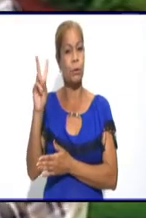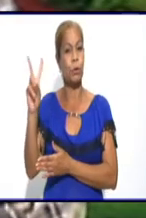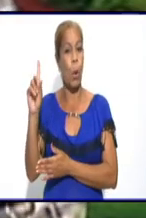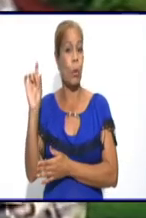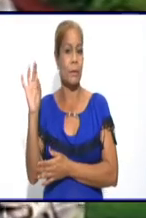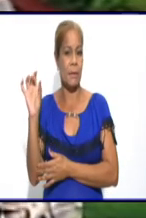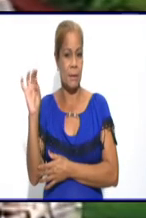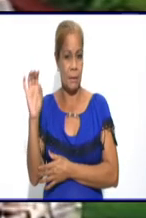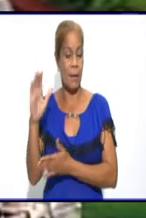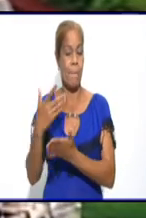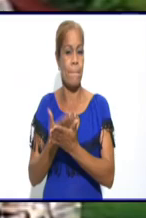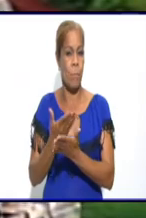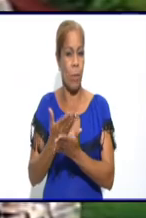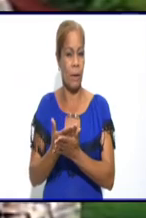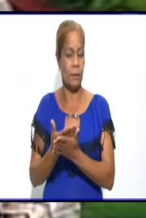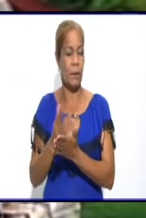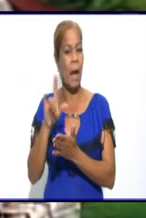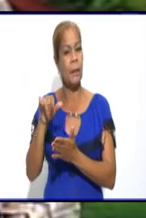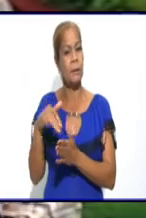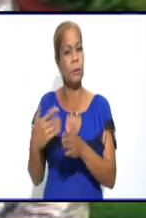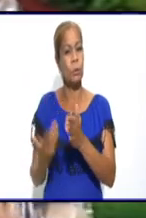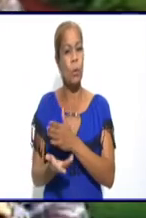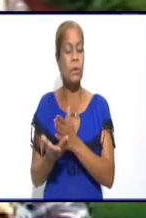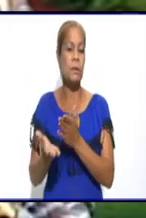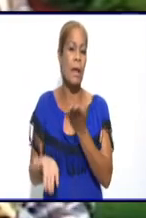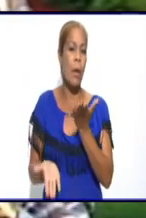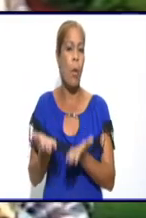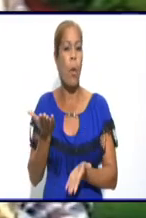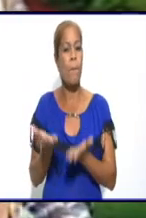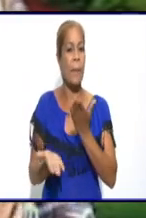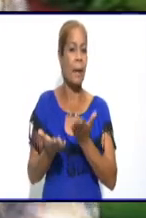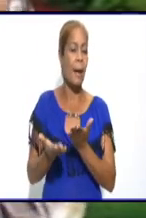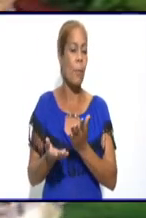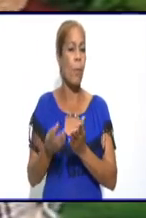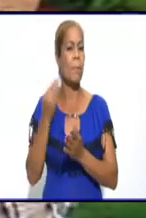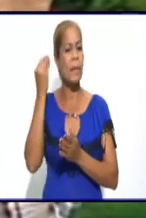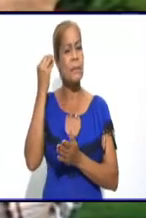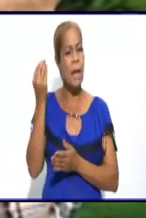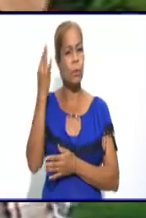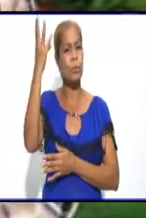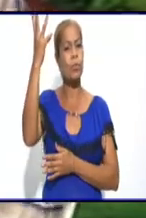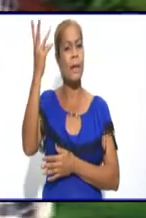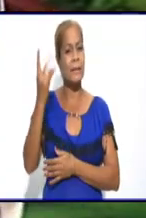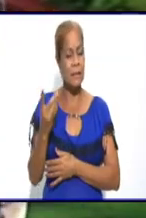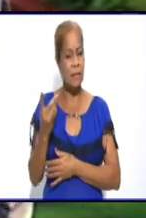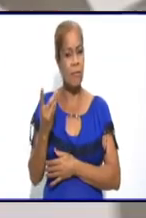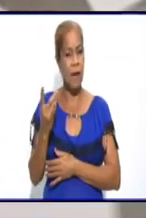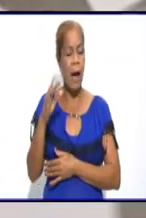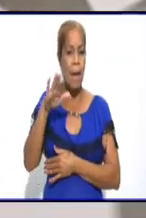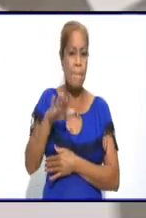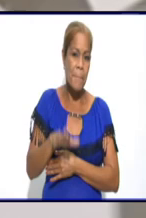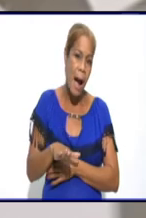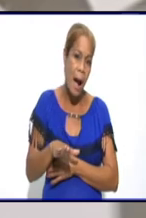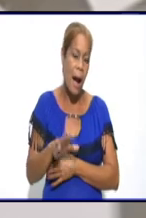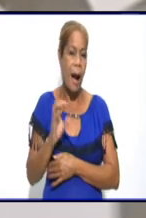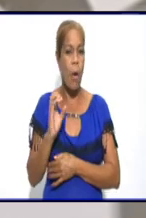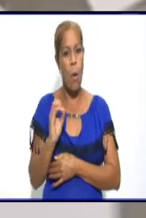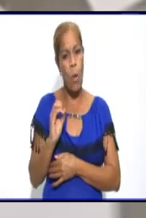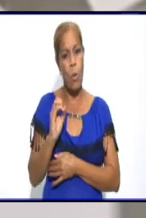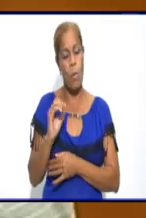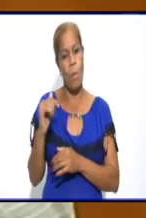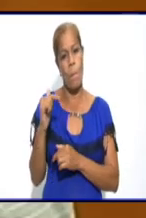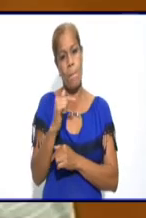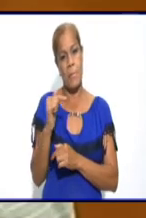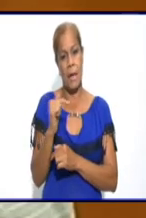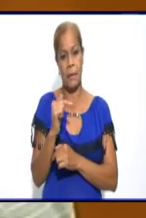anda sobre la media de lo que ha tenido el territorio en los últimos tiempos, o es una cifra baja, o está por encima de la media? Es más o menos lo que hemos